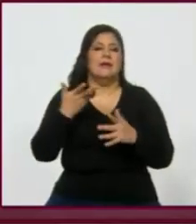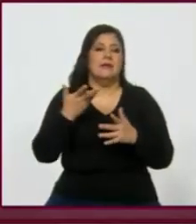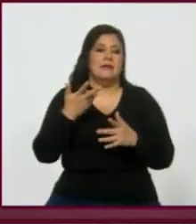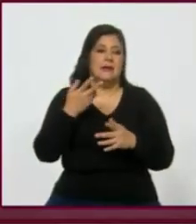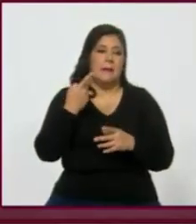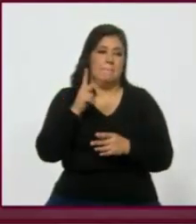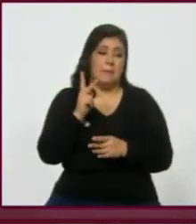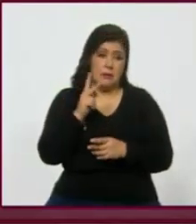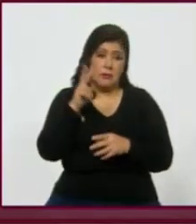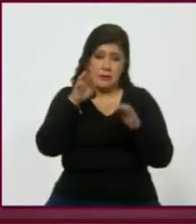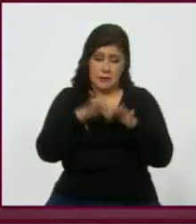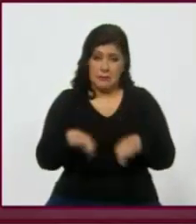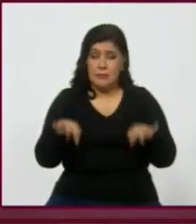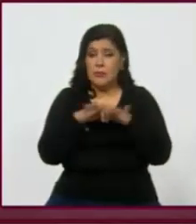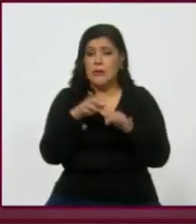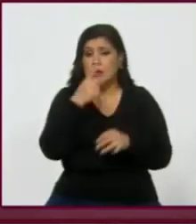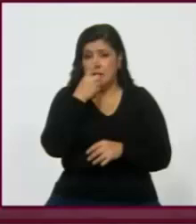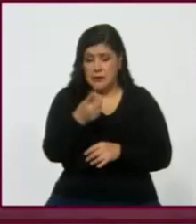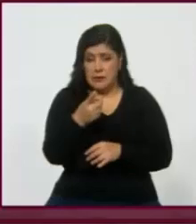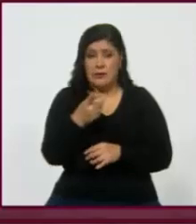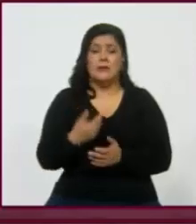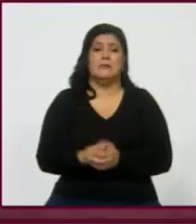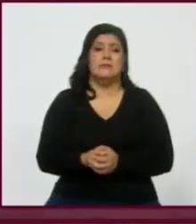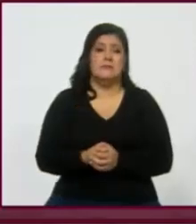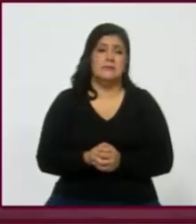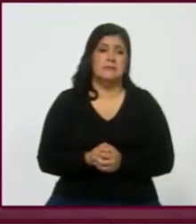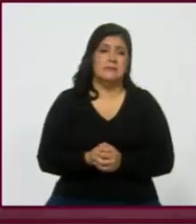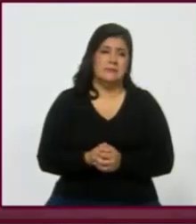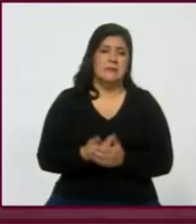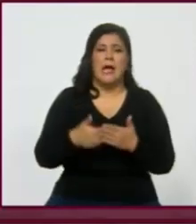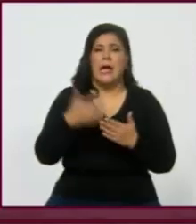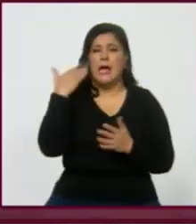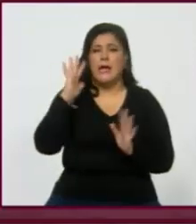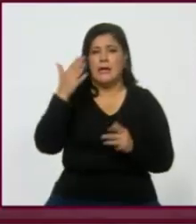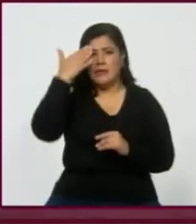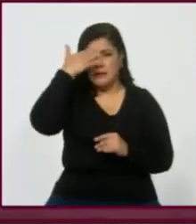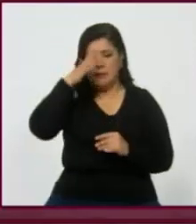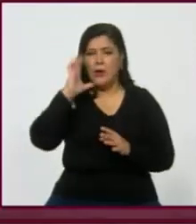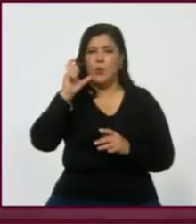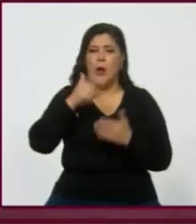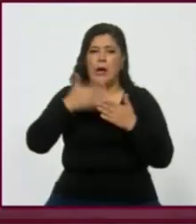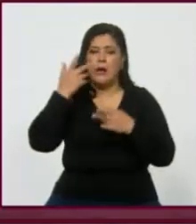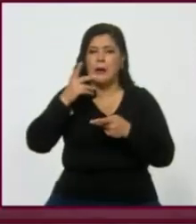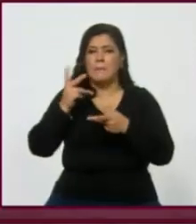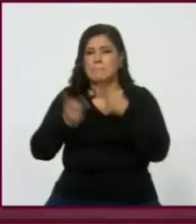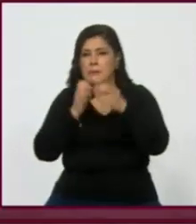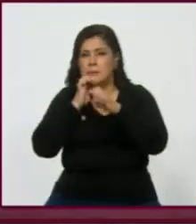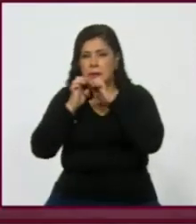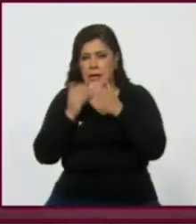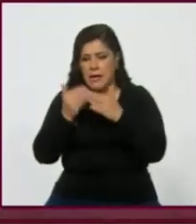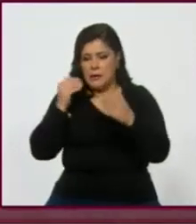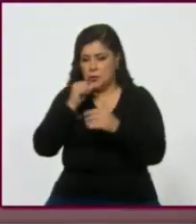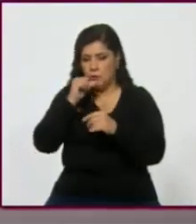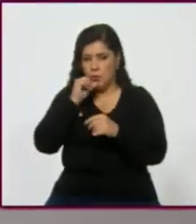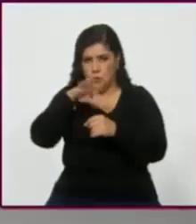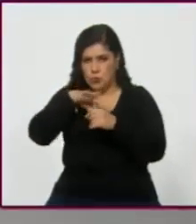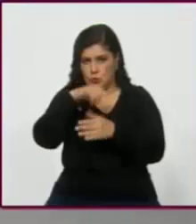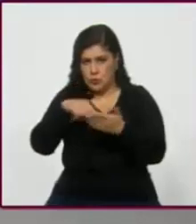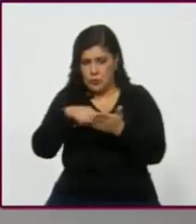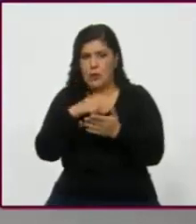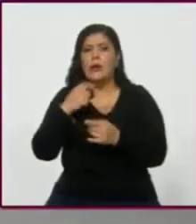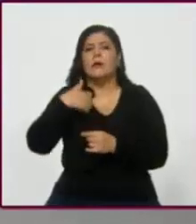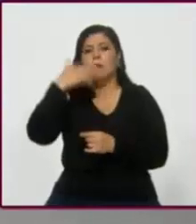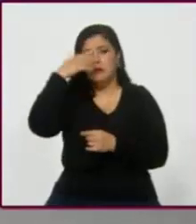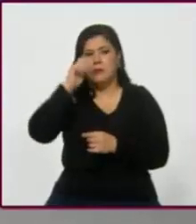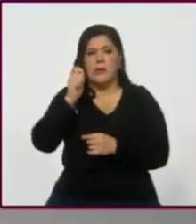importante porque, digamos, y esto ya lo sabíamos desde las mediciones preelectorales, ya sabíamos que Anaya